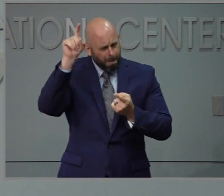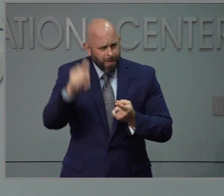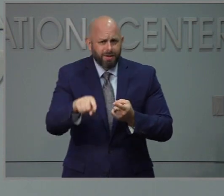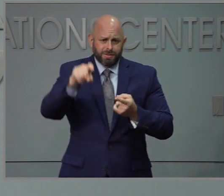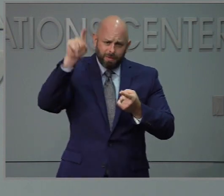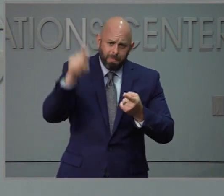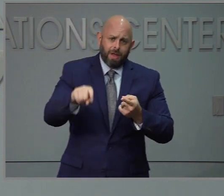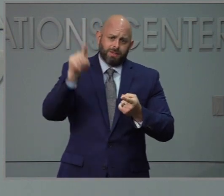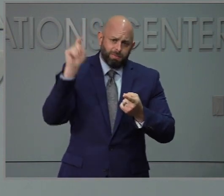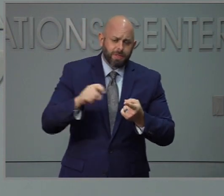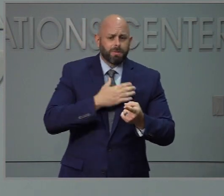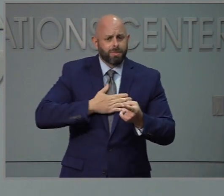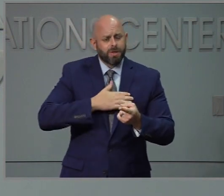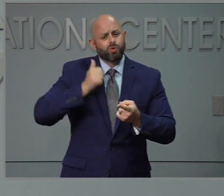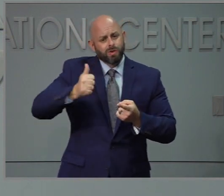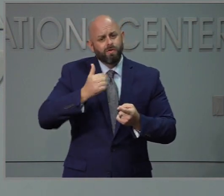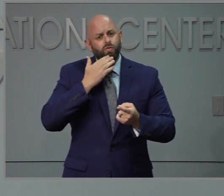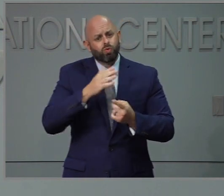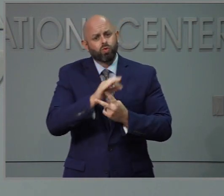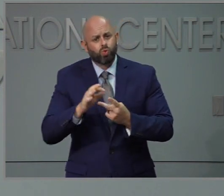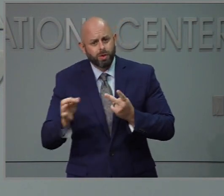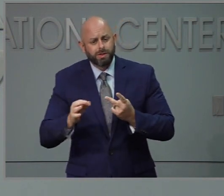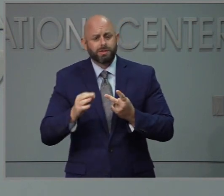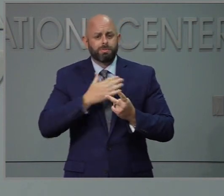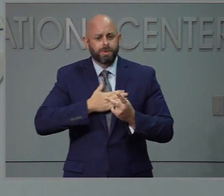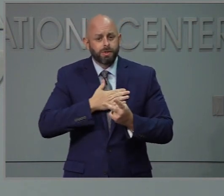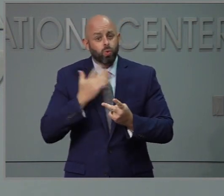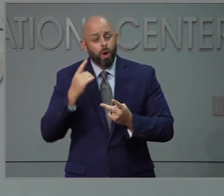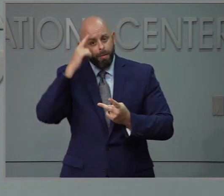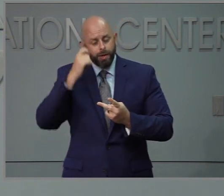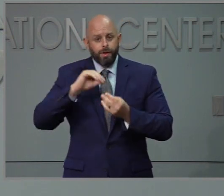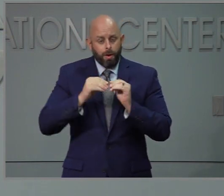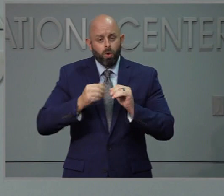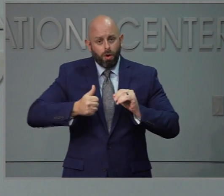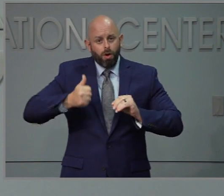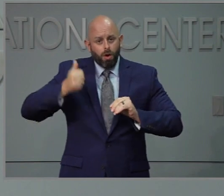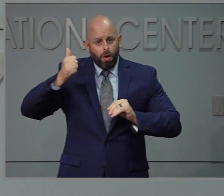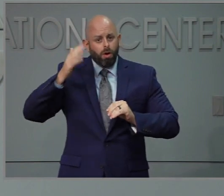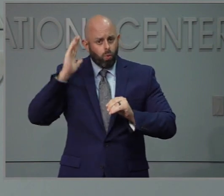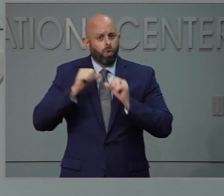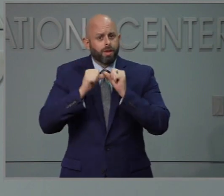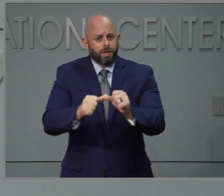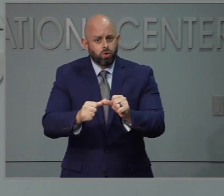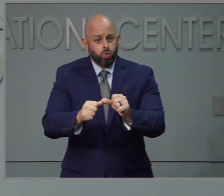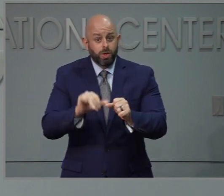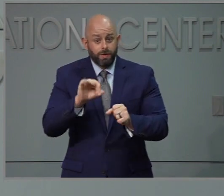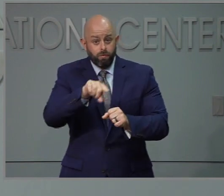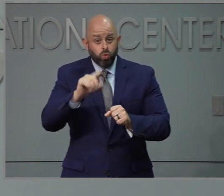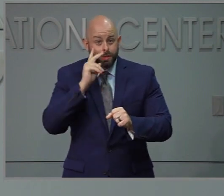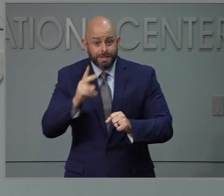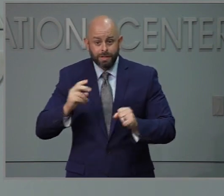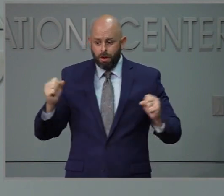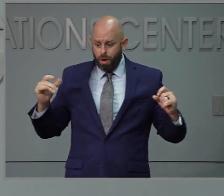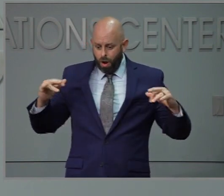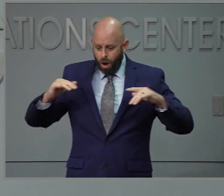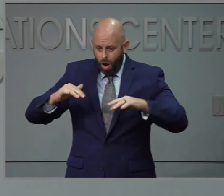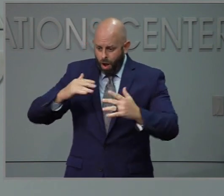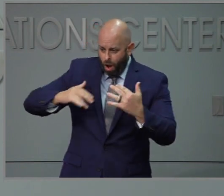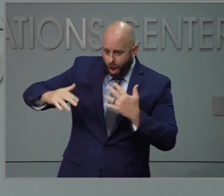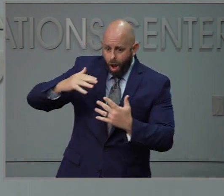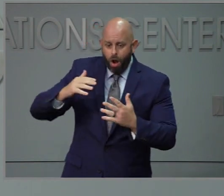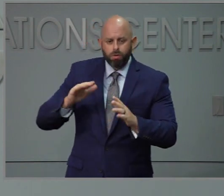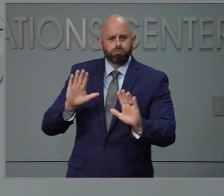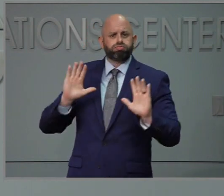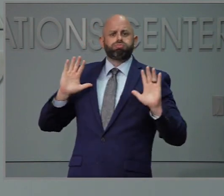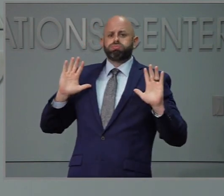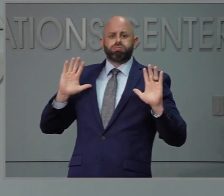a tomen buenas decisiones usen una mascarilla eviten reuniones de muchas personas solo porque hay menos restricciones no